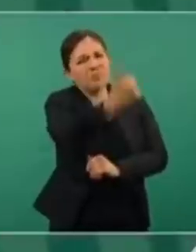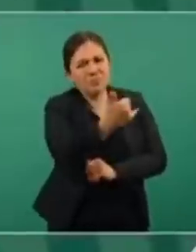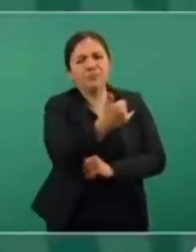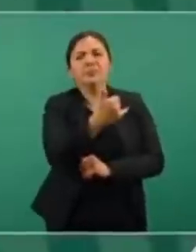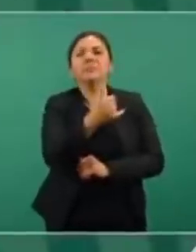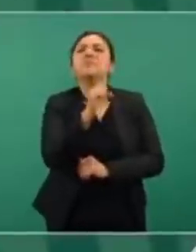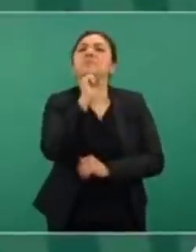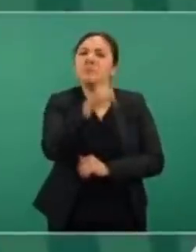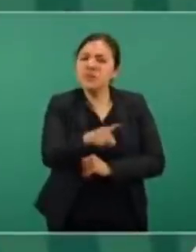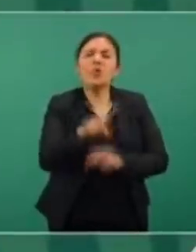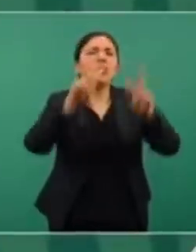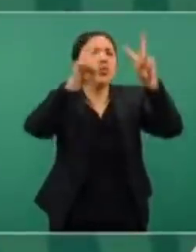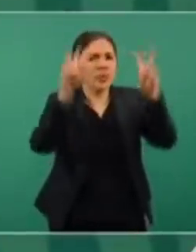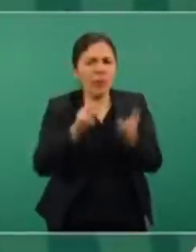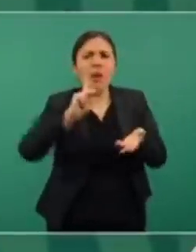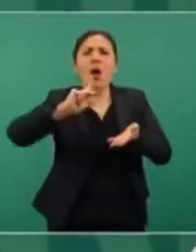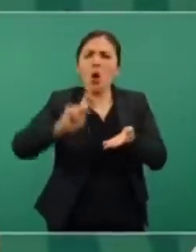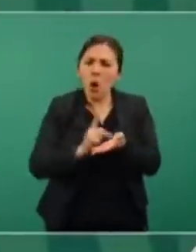y vuelvo a tratar el tema